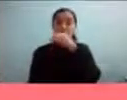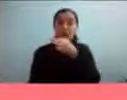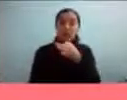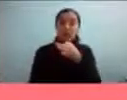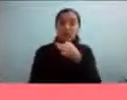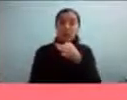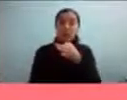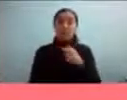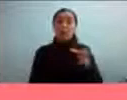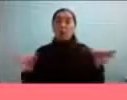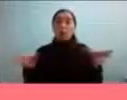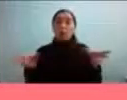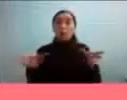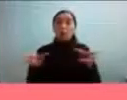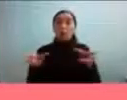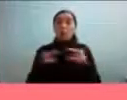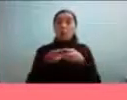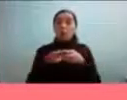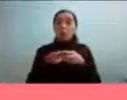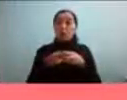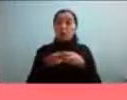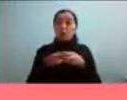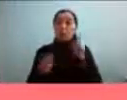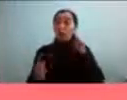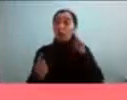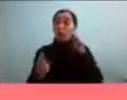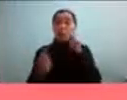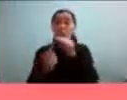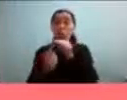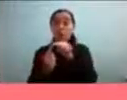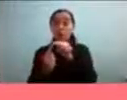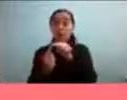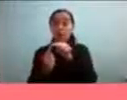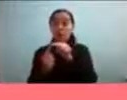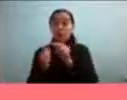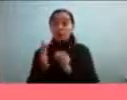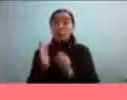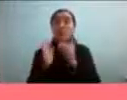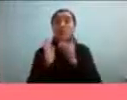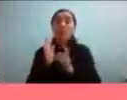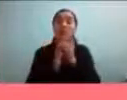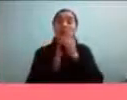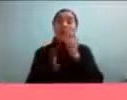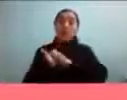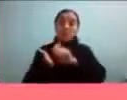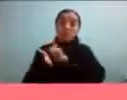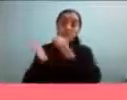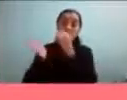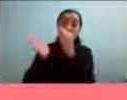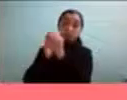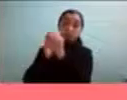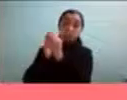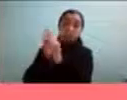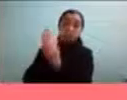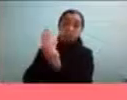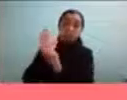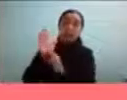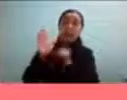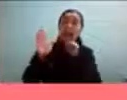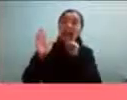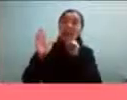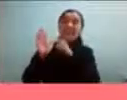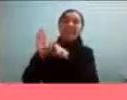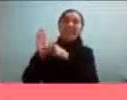colectivo uno de nuestros objetivos es poder desarrollar una base de datos de profesionales que sepan sobre autismo en mujeres